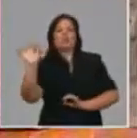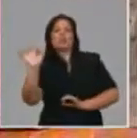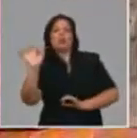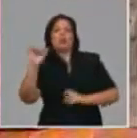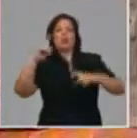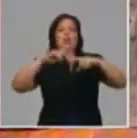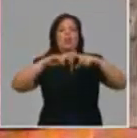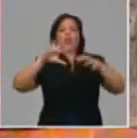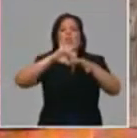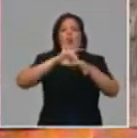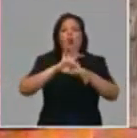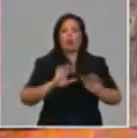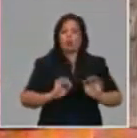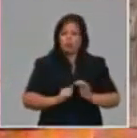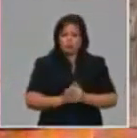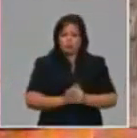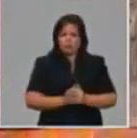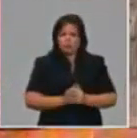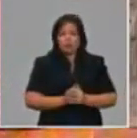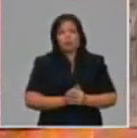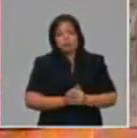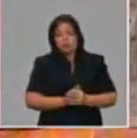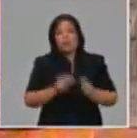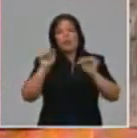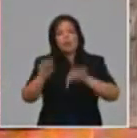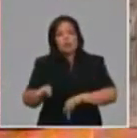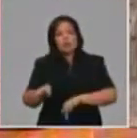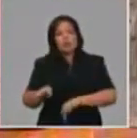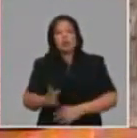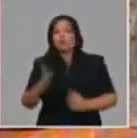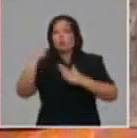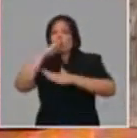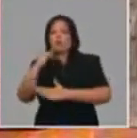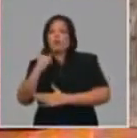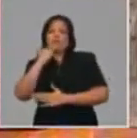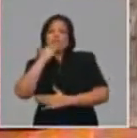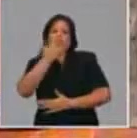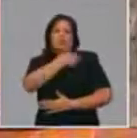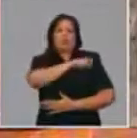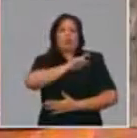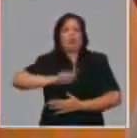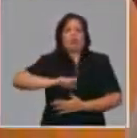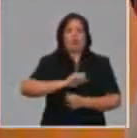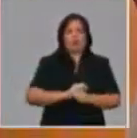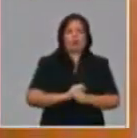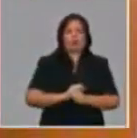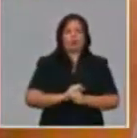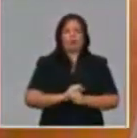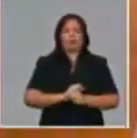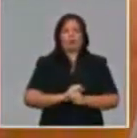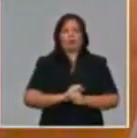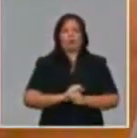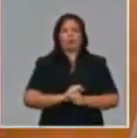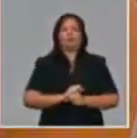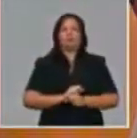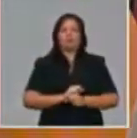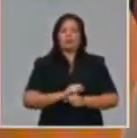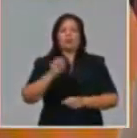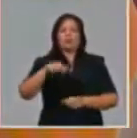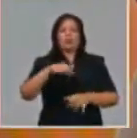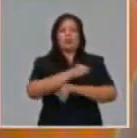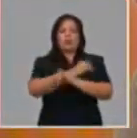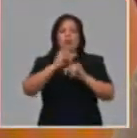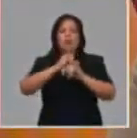minorista y aseguraron que tuvieran materias primas para alguna de sus actividades. ¿Esto va dar información a nivel territorial para que las personas conozcan?